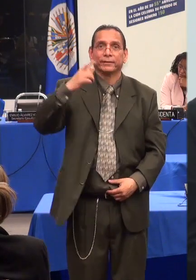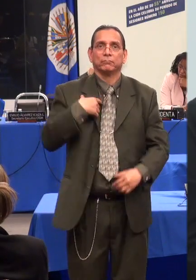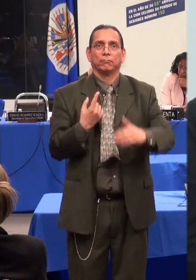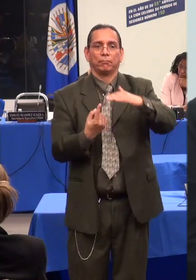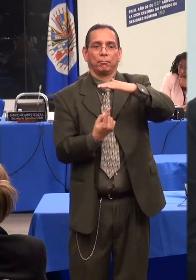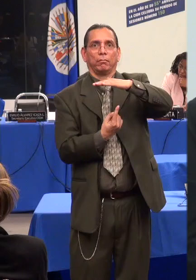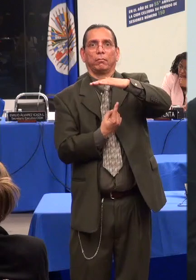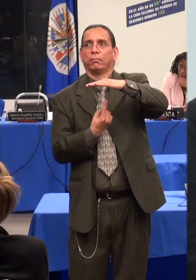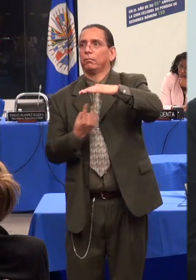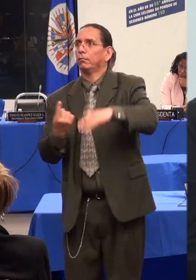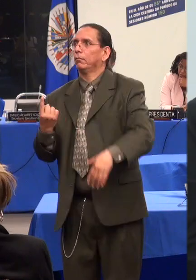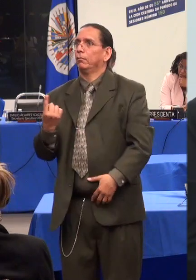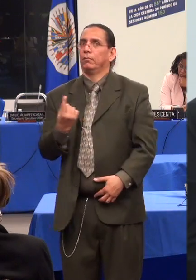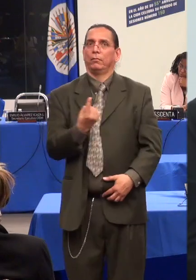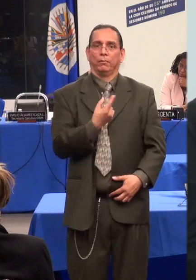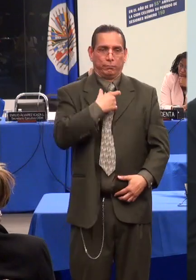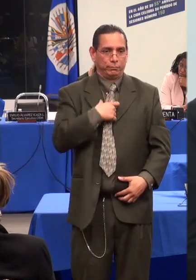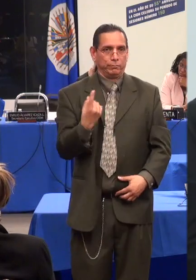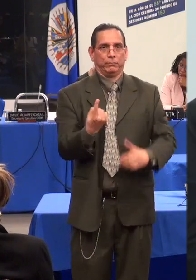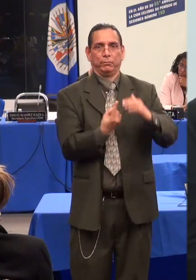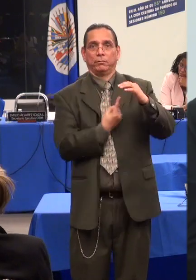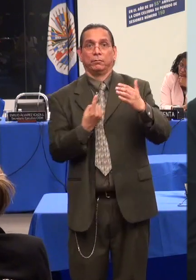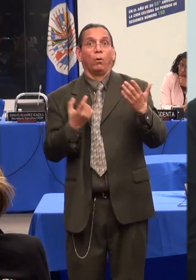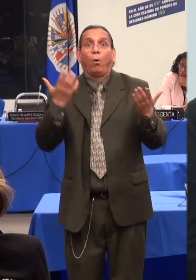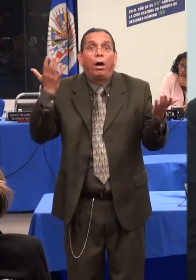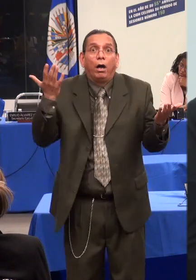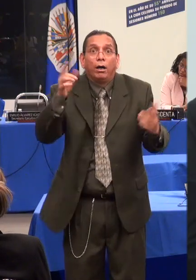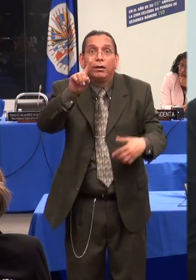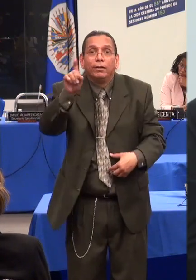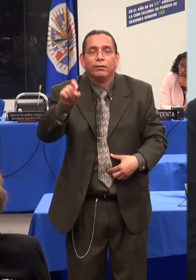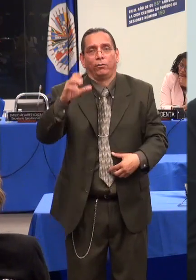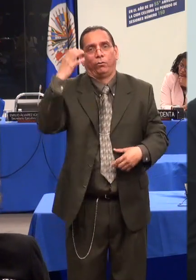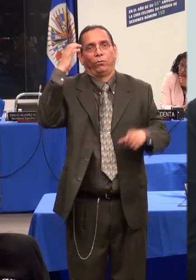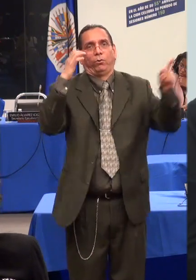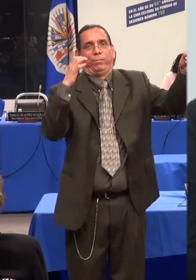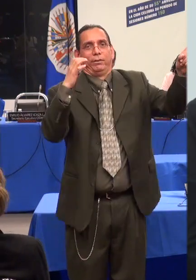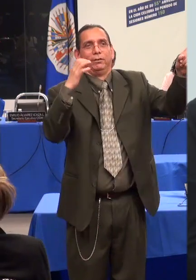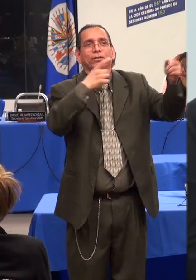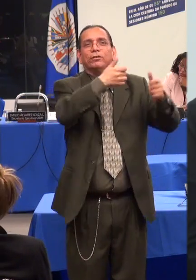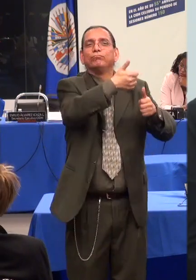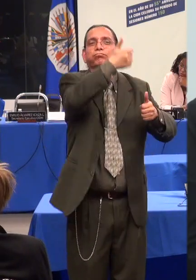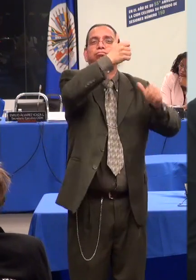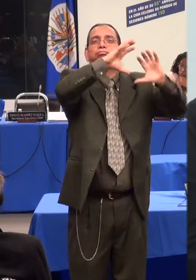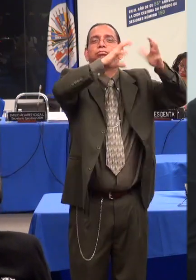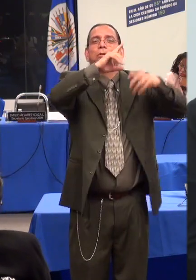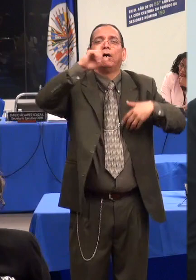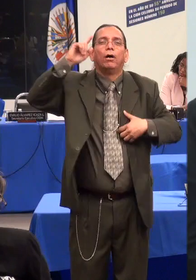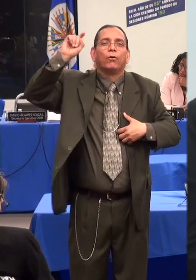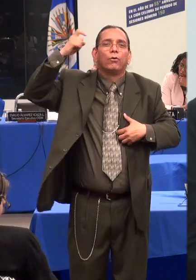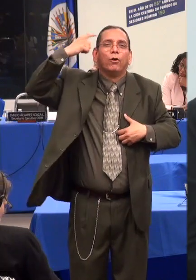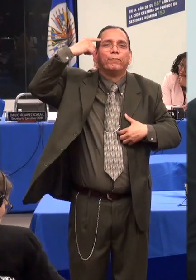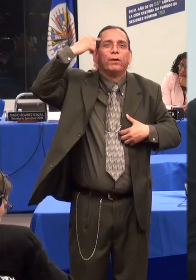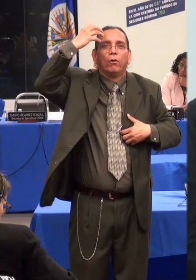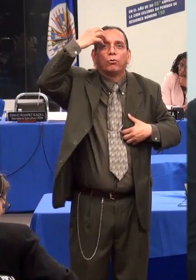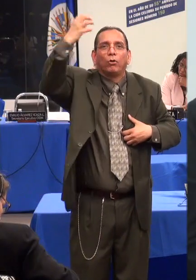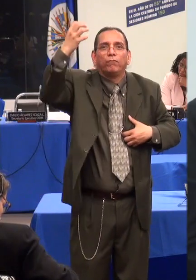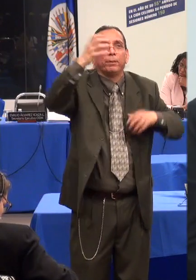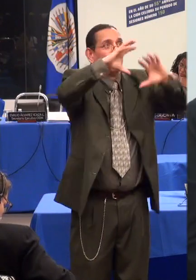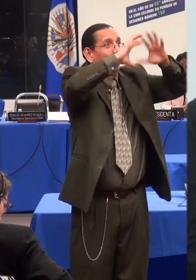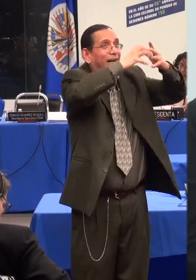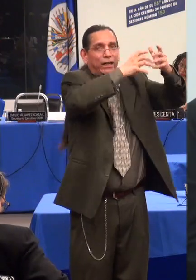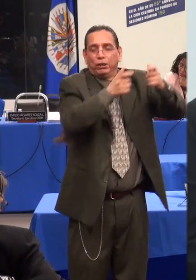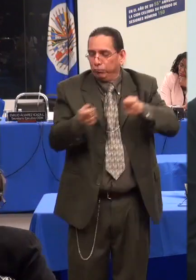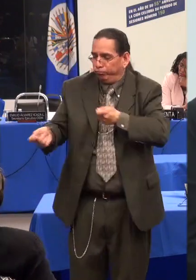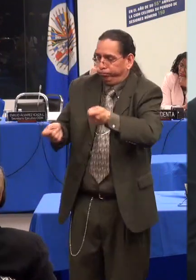exaltación de mi cuerpo como improductivo e inútil en el sistema de producción hegemónico, negación de belleza,